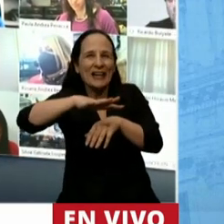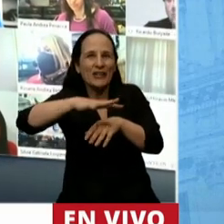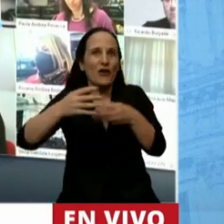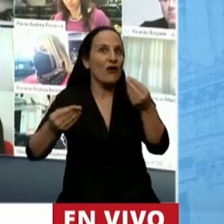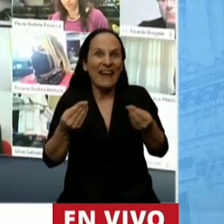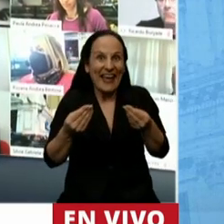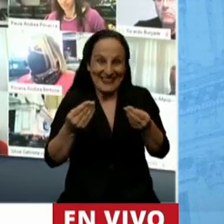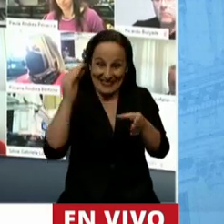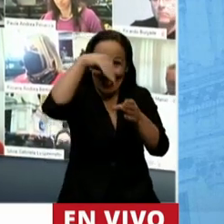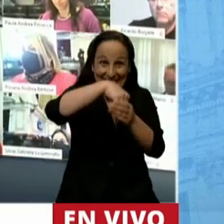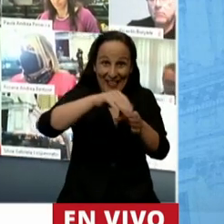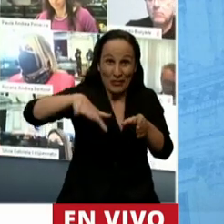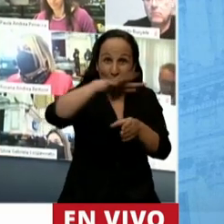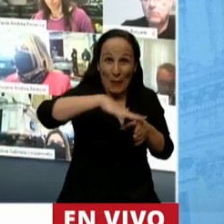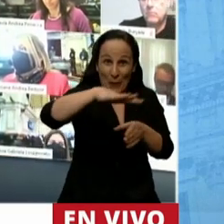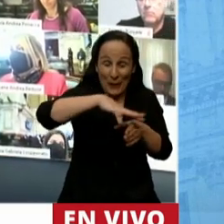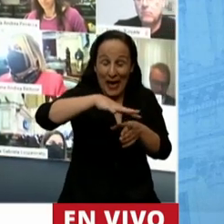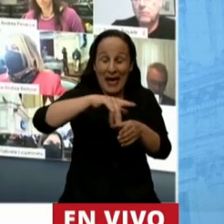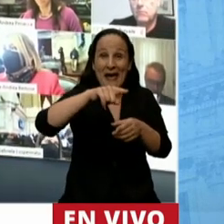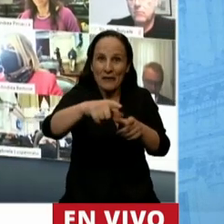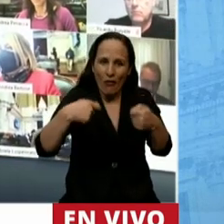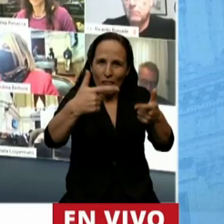distribuir elementos de seguridad en los barrios populares